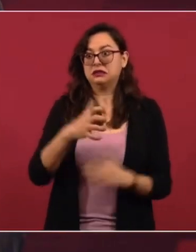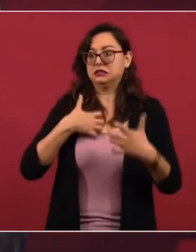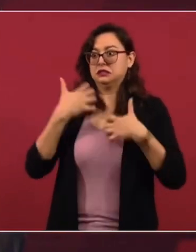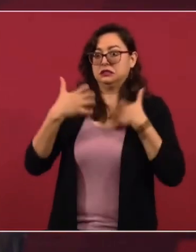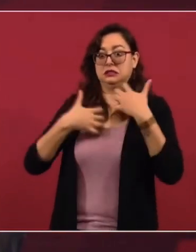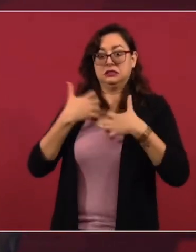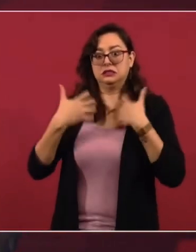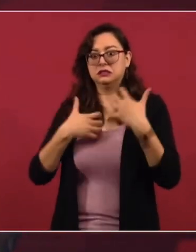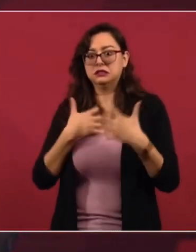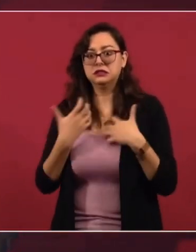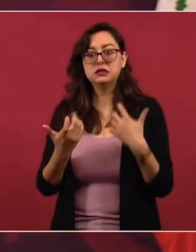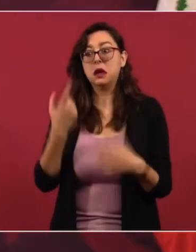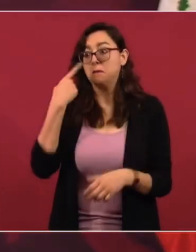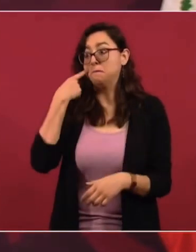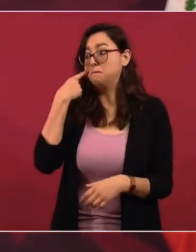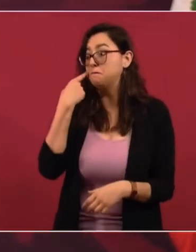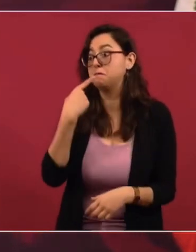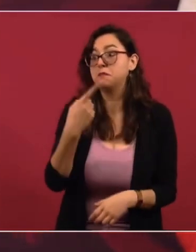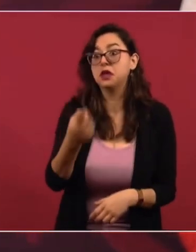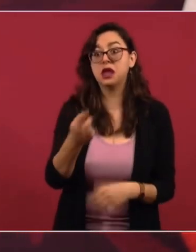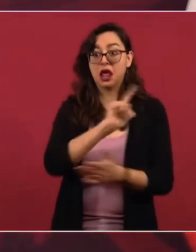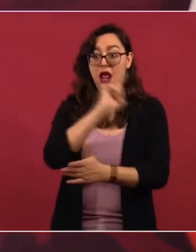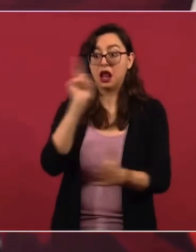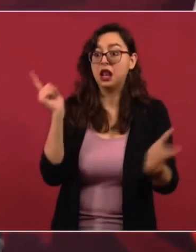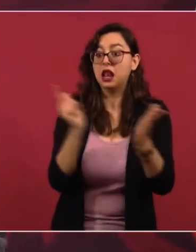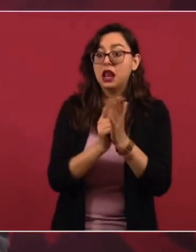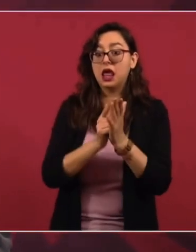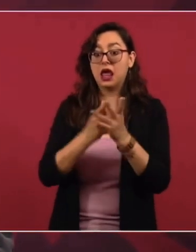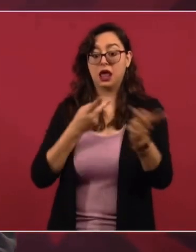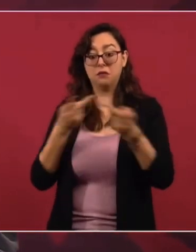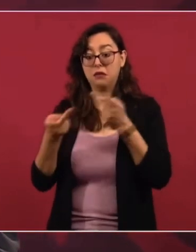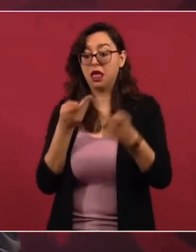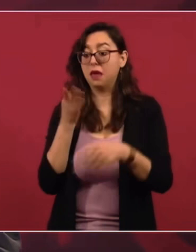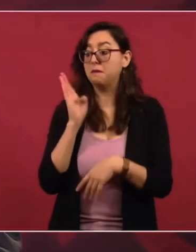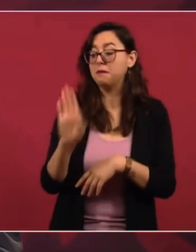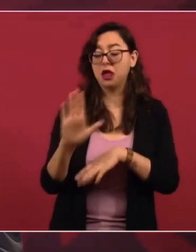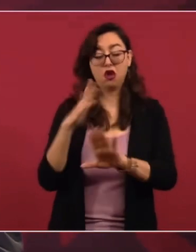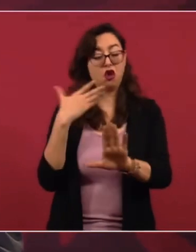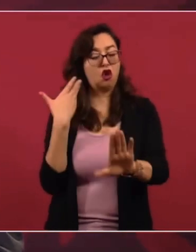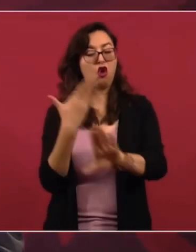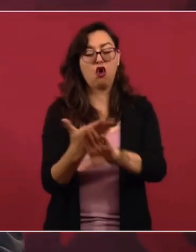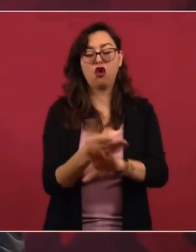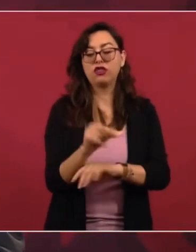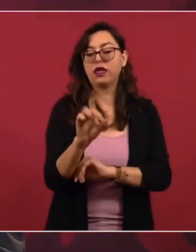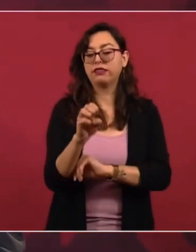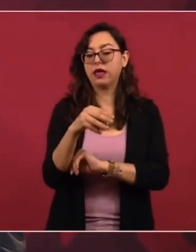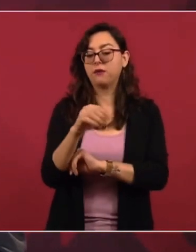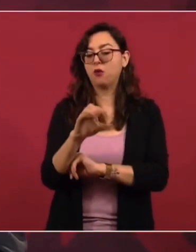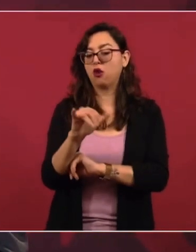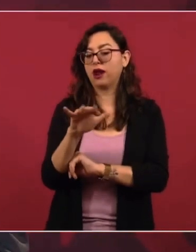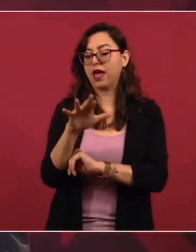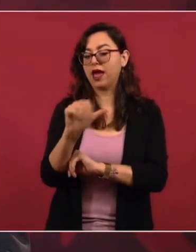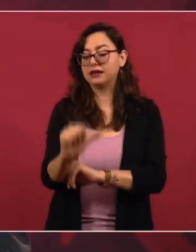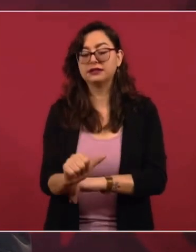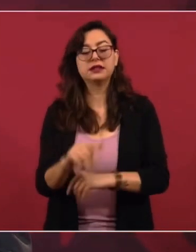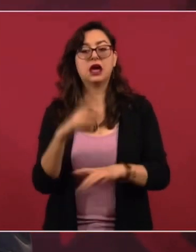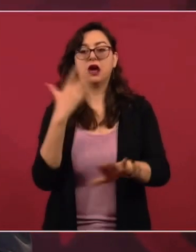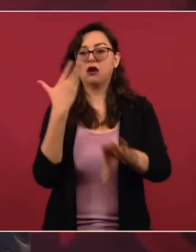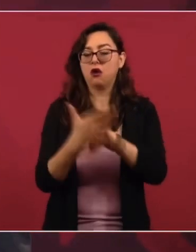los conservadores de derecha